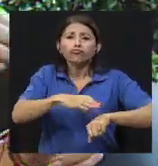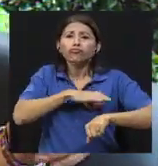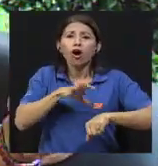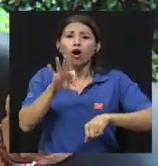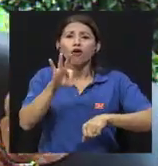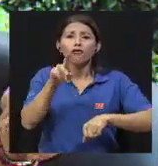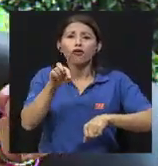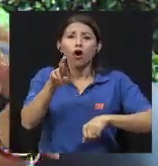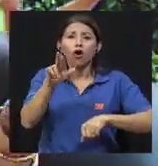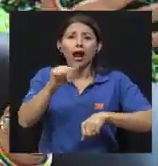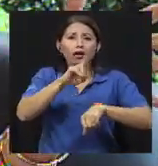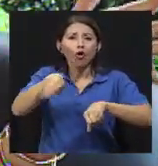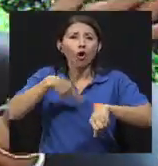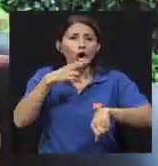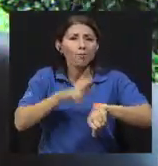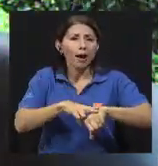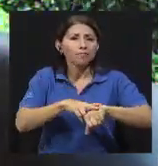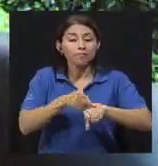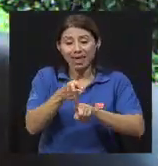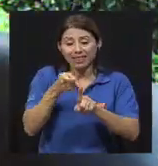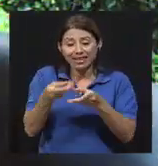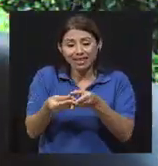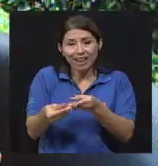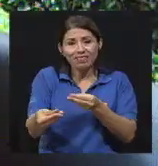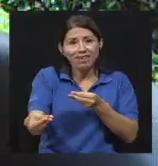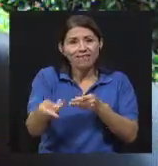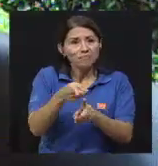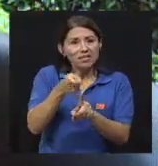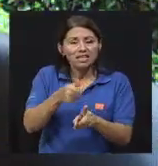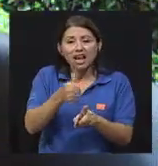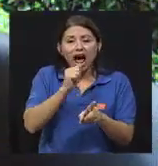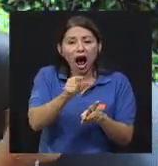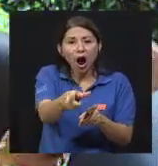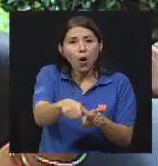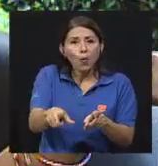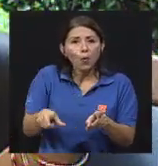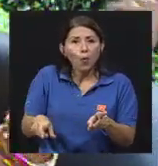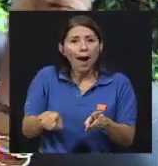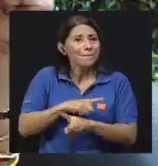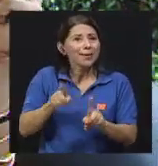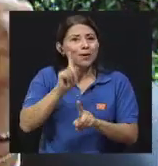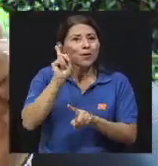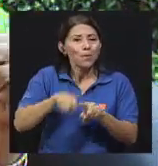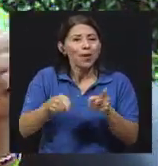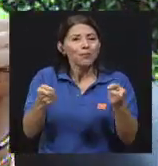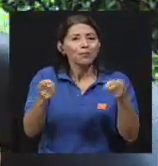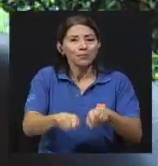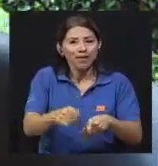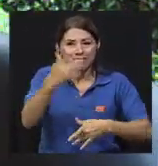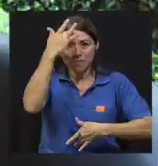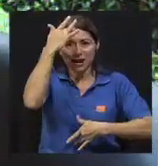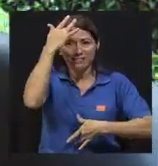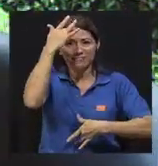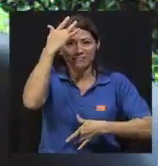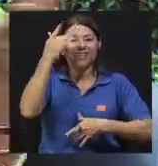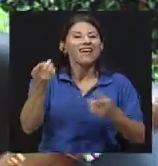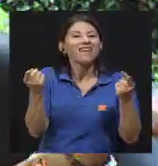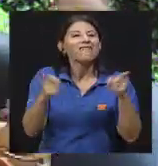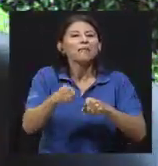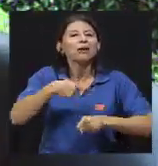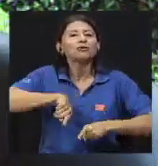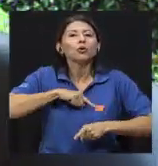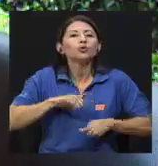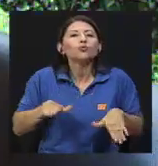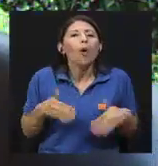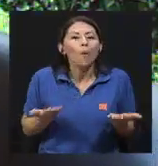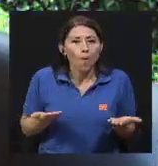de la tierra, del agua y no debería ser una flora que enferme. La flora que enferma es la que le agregamos. ¿Cómo?